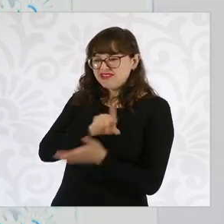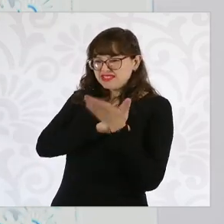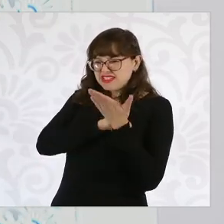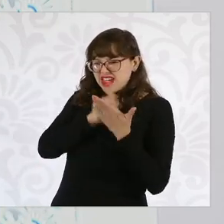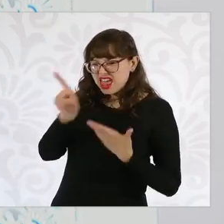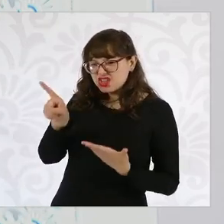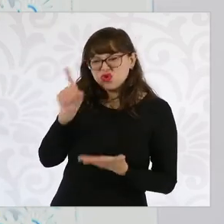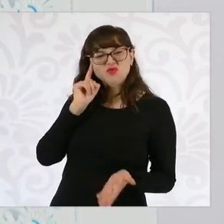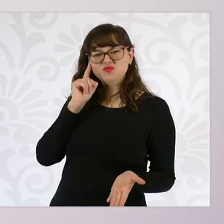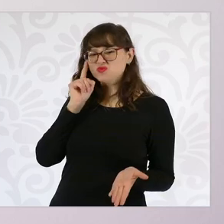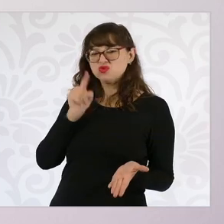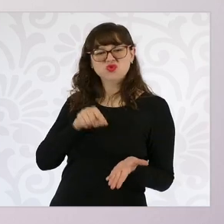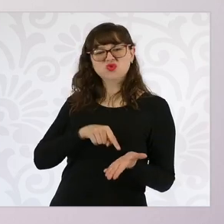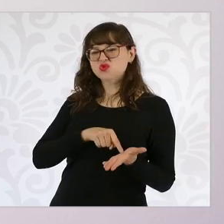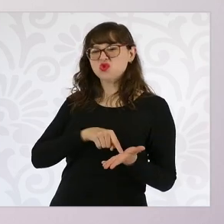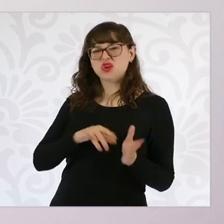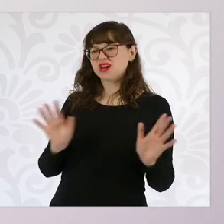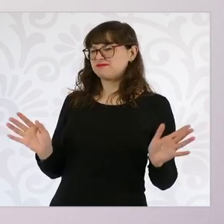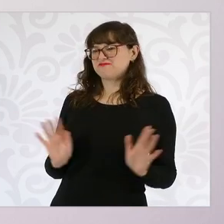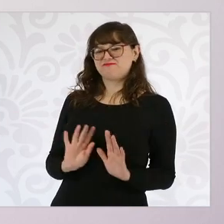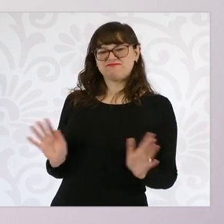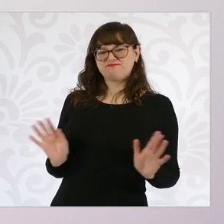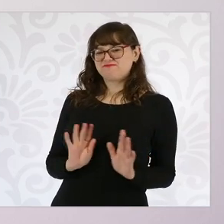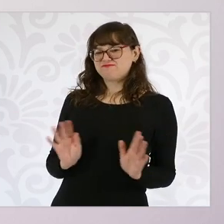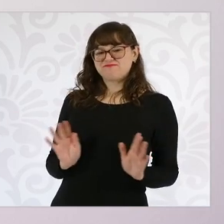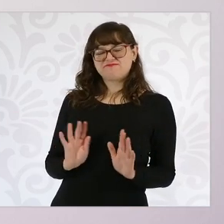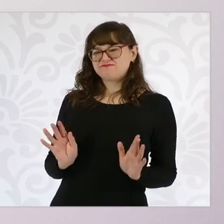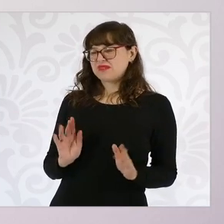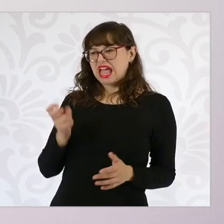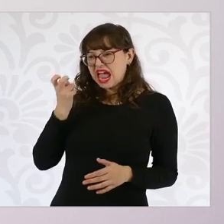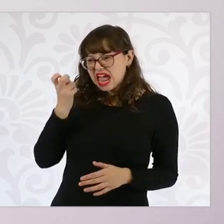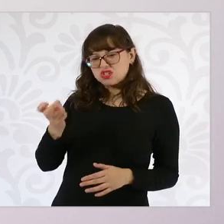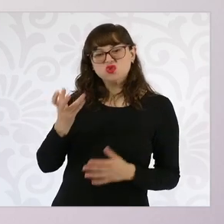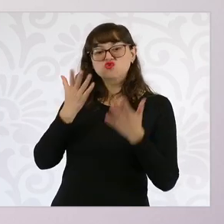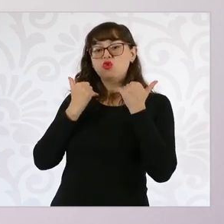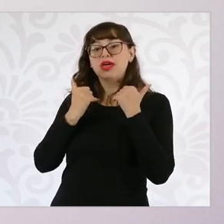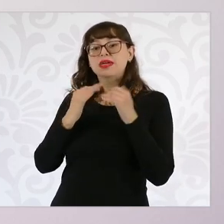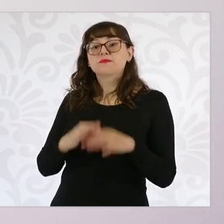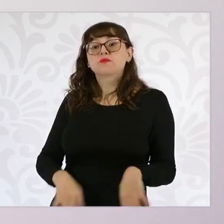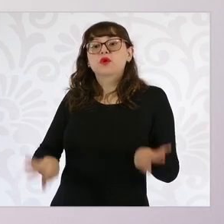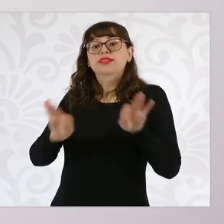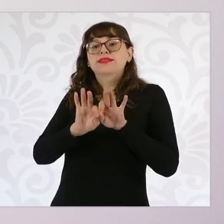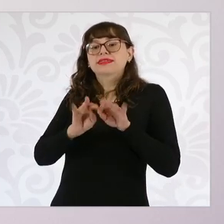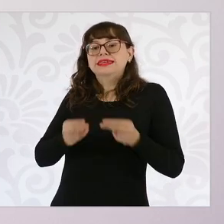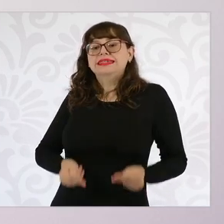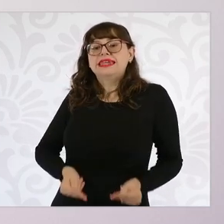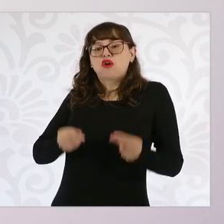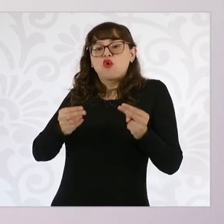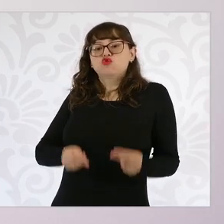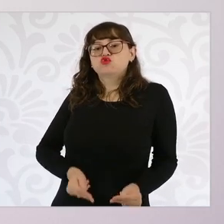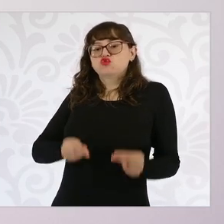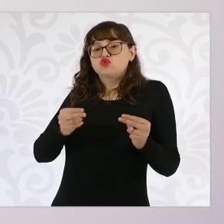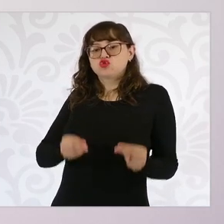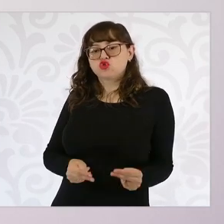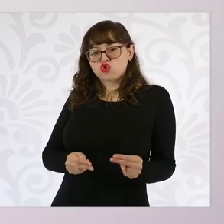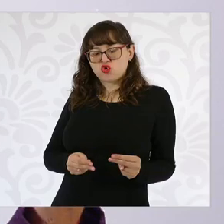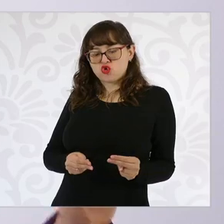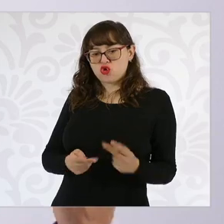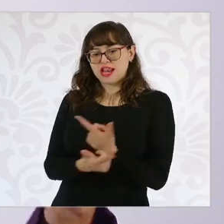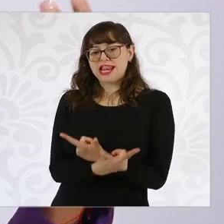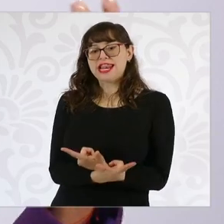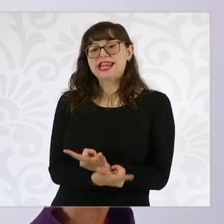o en los derechos de los pueblos. Ellos creen sólo en el libre mercado y que las